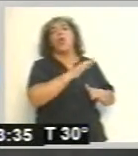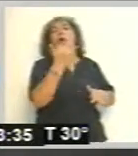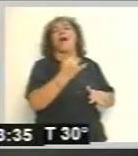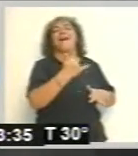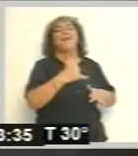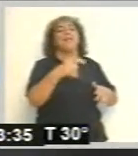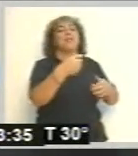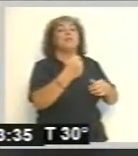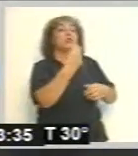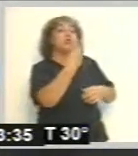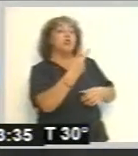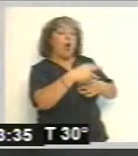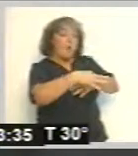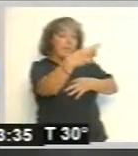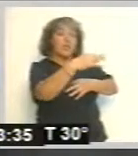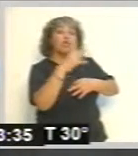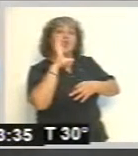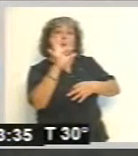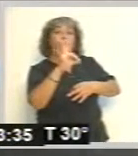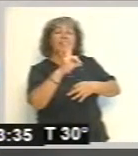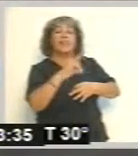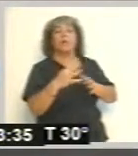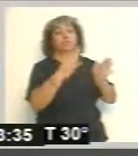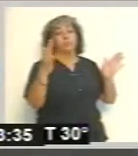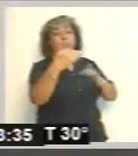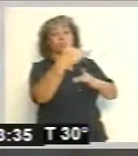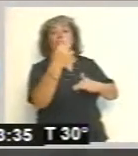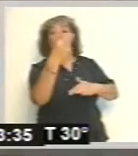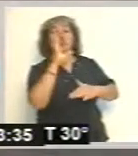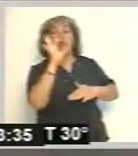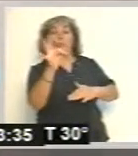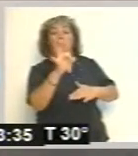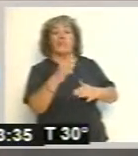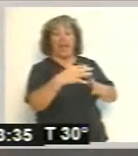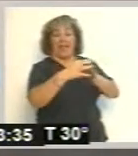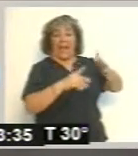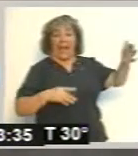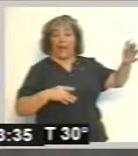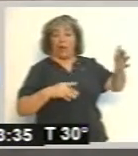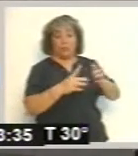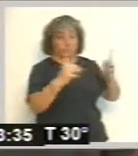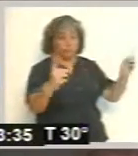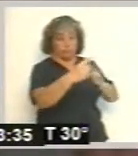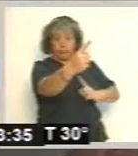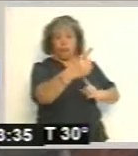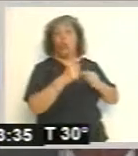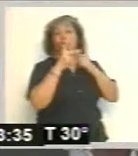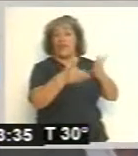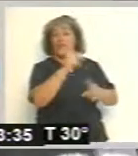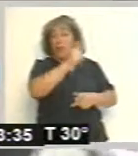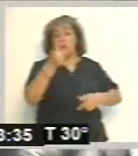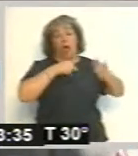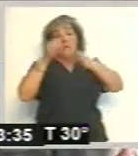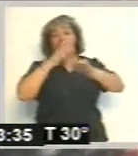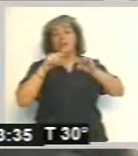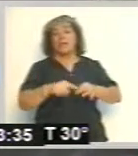dimensiones de 2 metros 50 de ancho por 2 metros 50 de largo. Lo que manifiestan los comerciantes